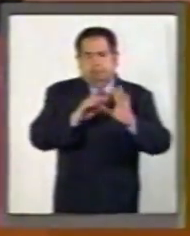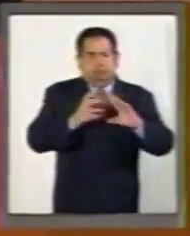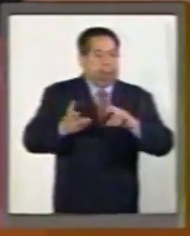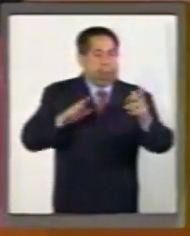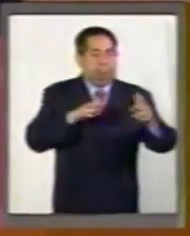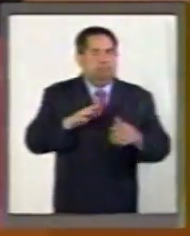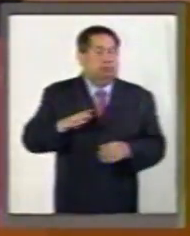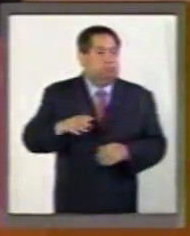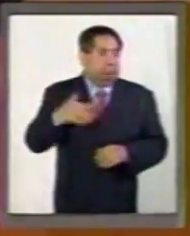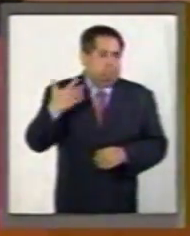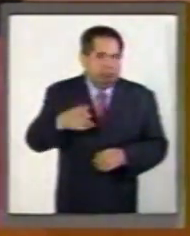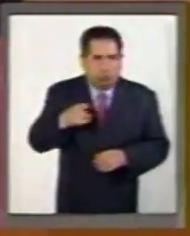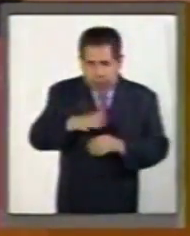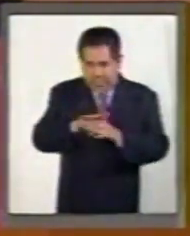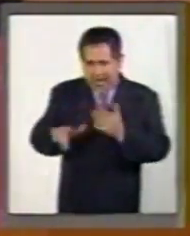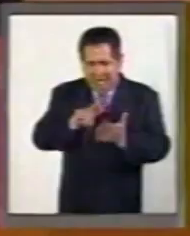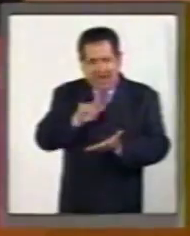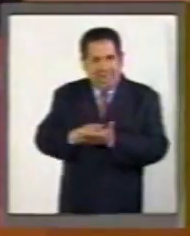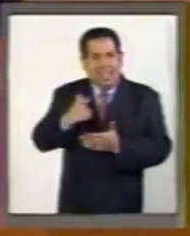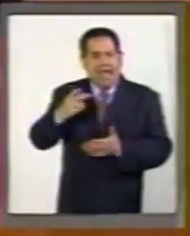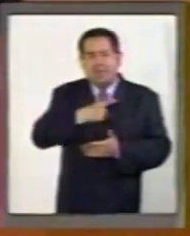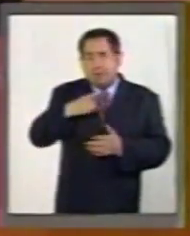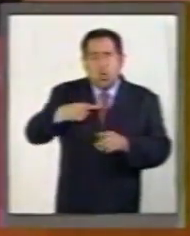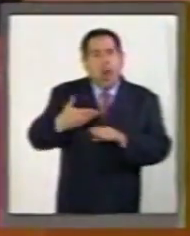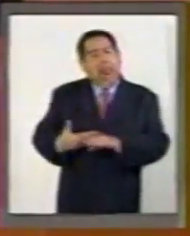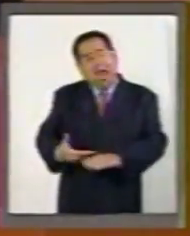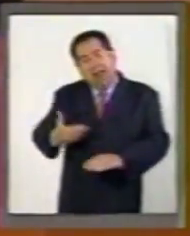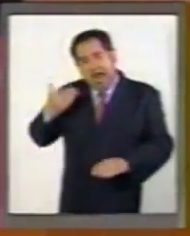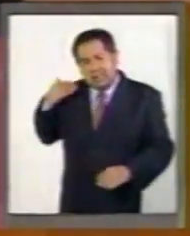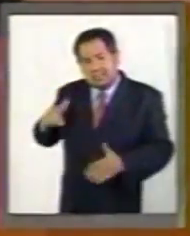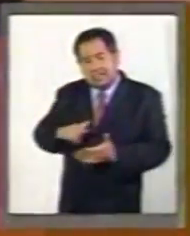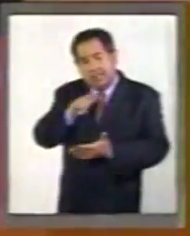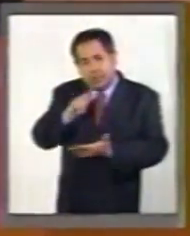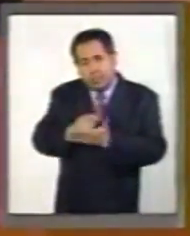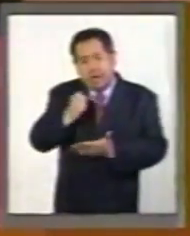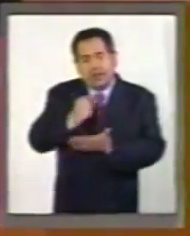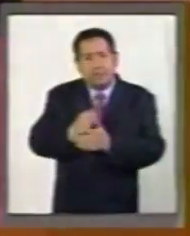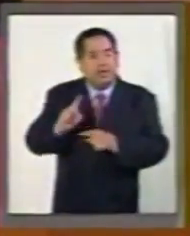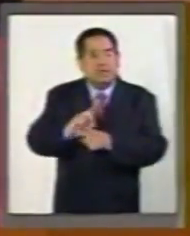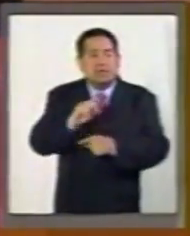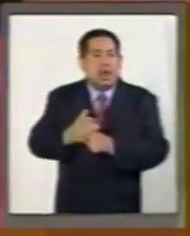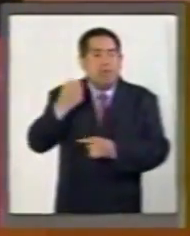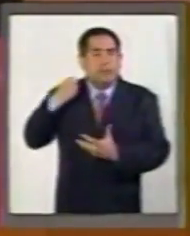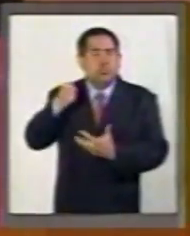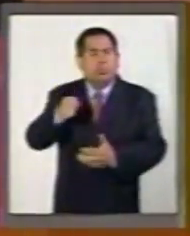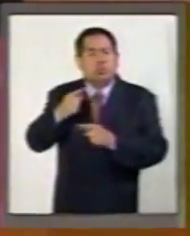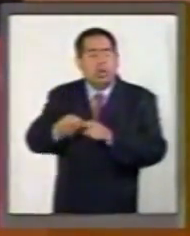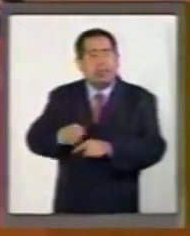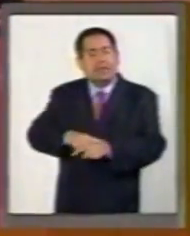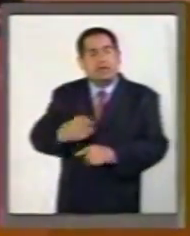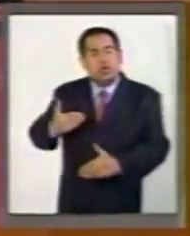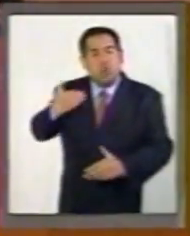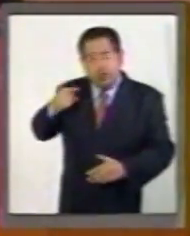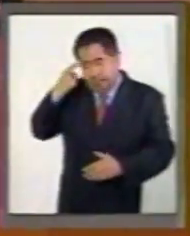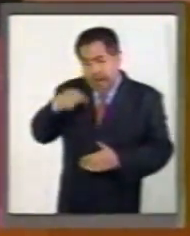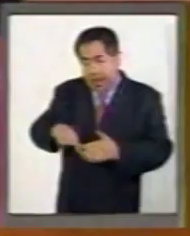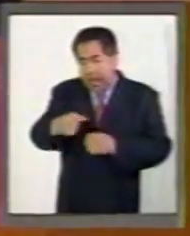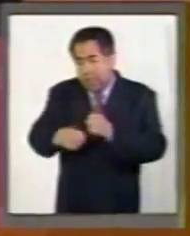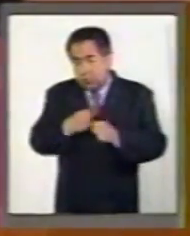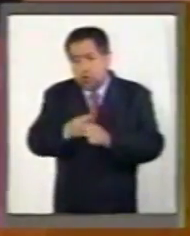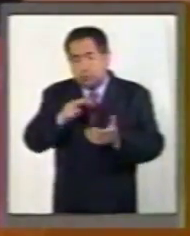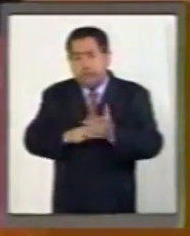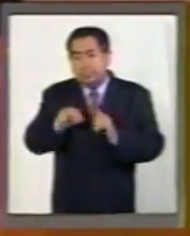porque esta ley debió haberse aprobado desde el presupuesto anterior para que en el 2016